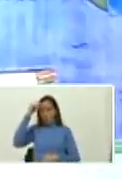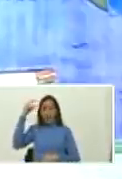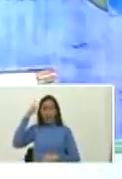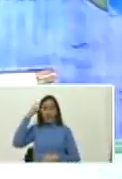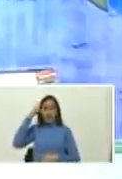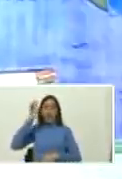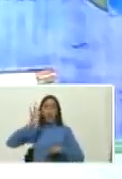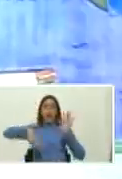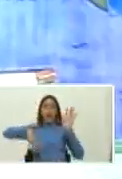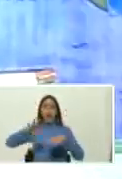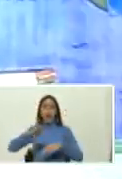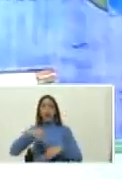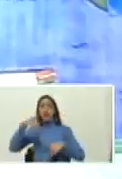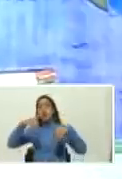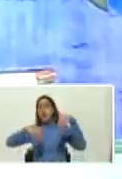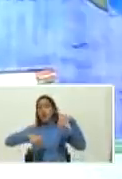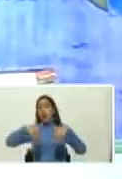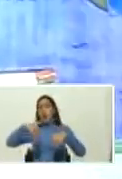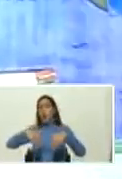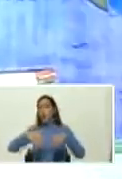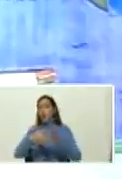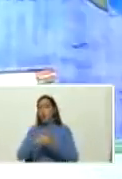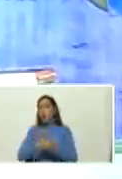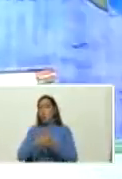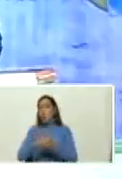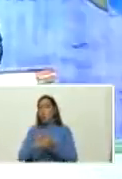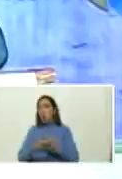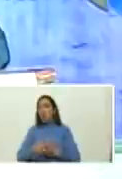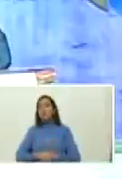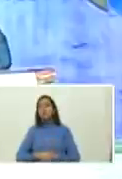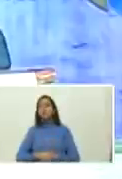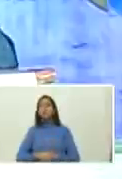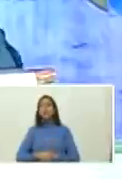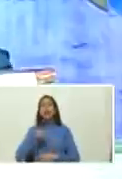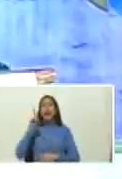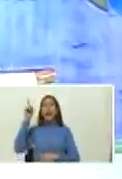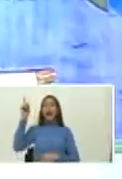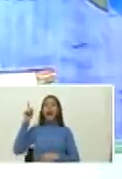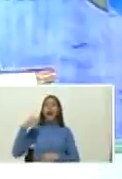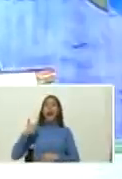y hay elecciones parlamentarias en Argentina